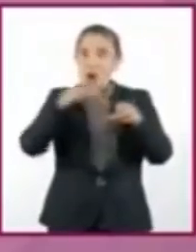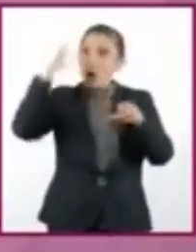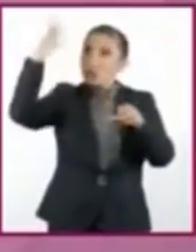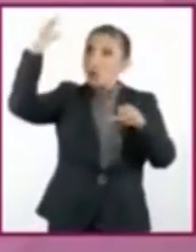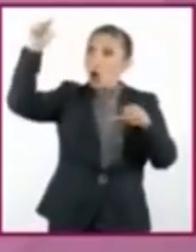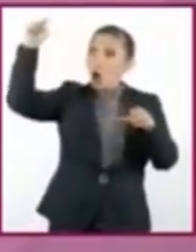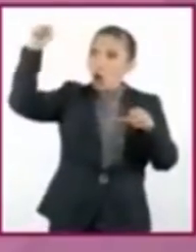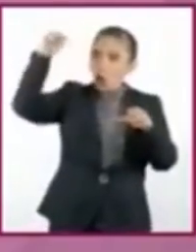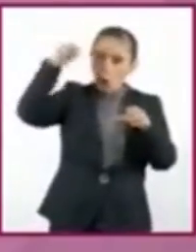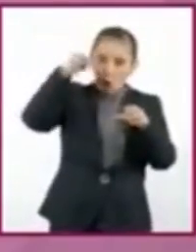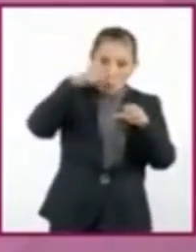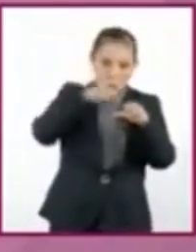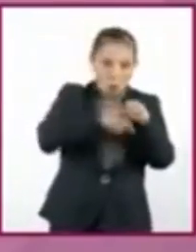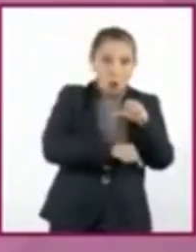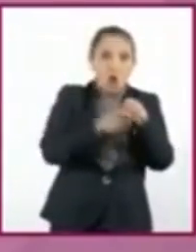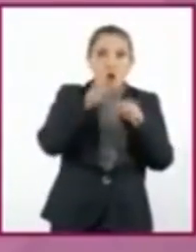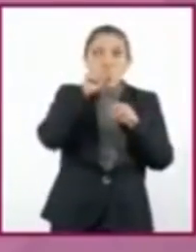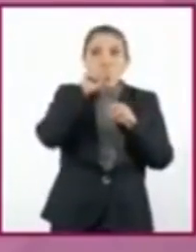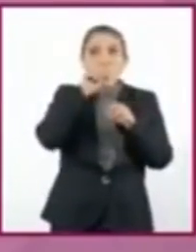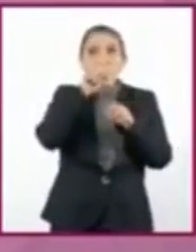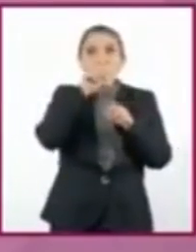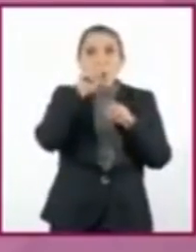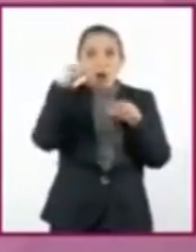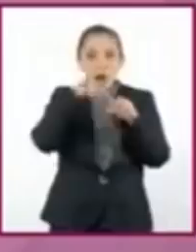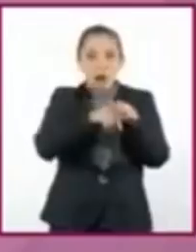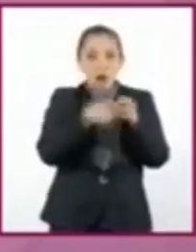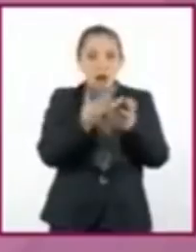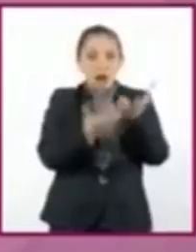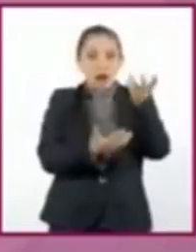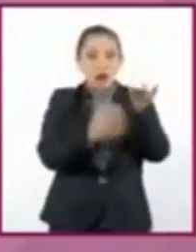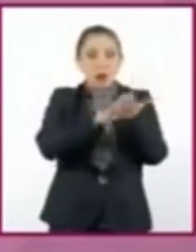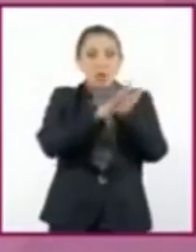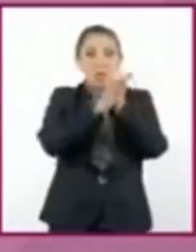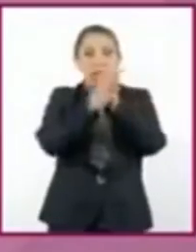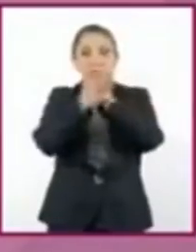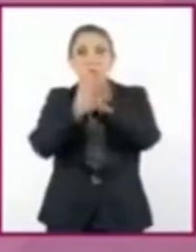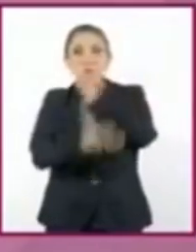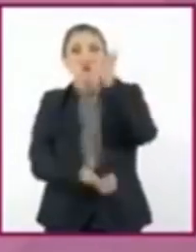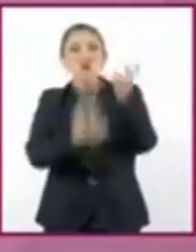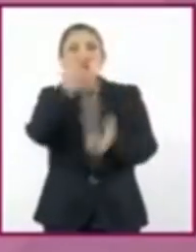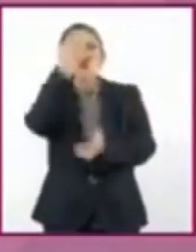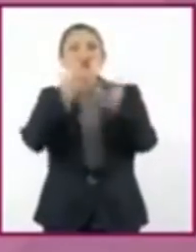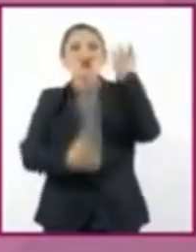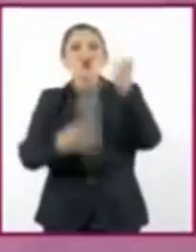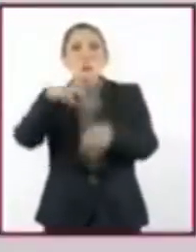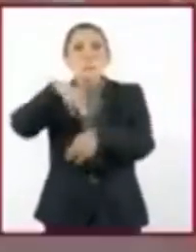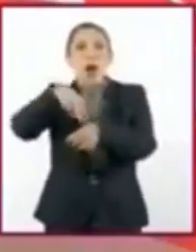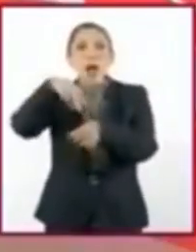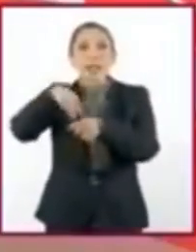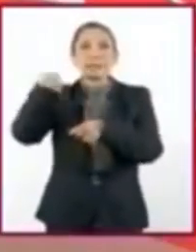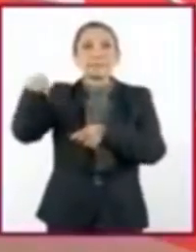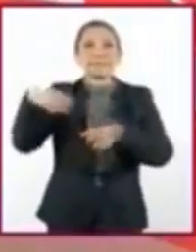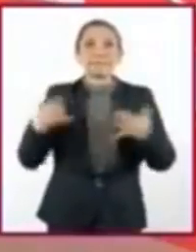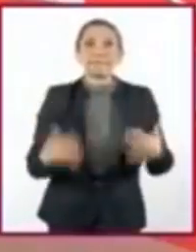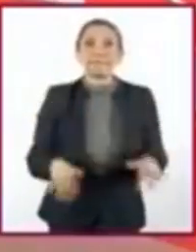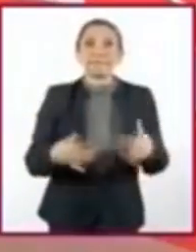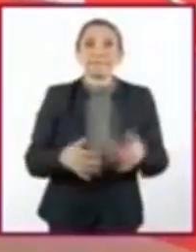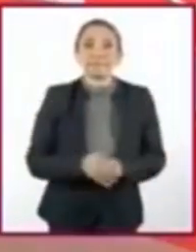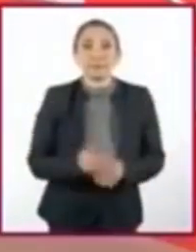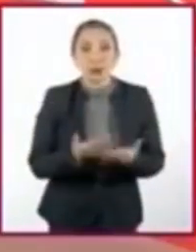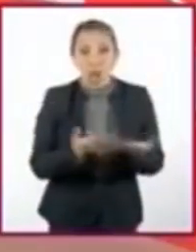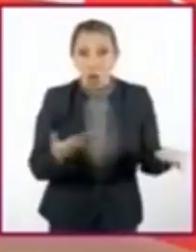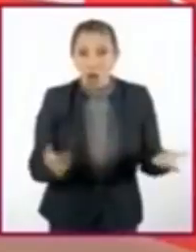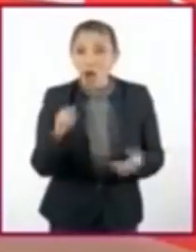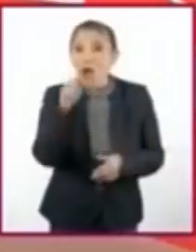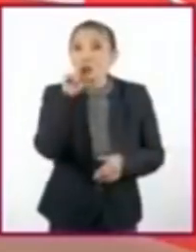efecto lupa y se iniciara un incendio que consumiría gran parte del parque. Ahora